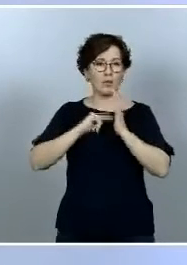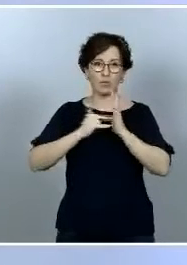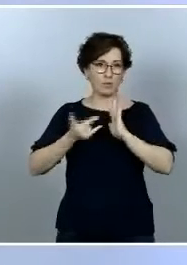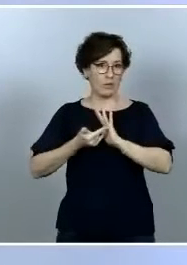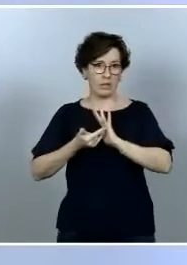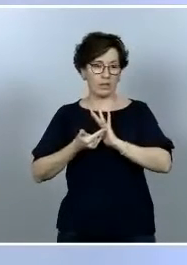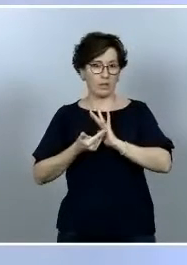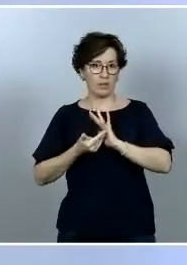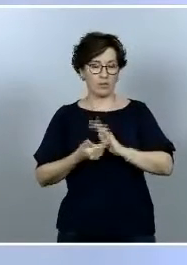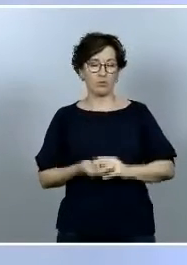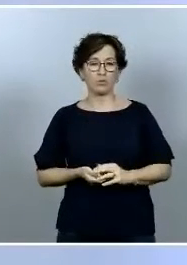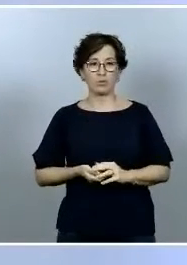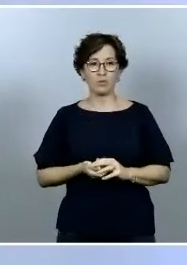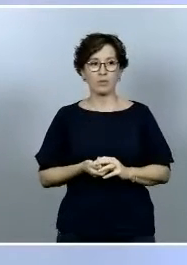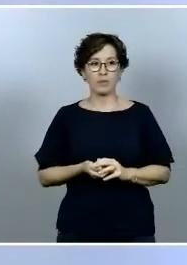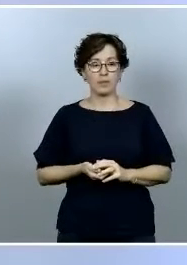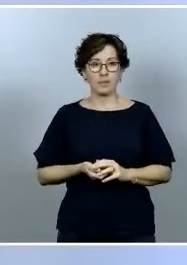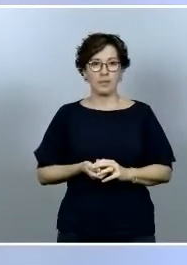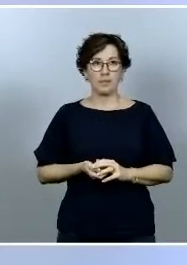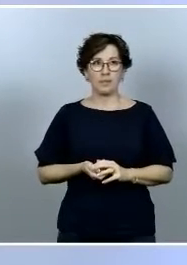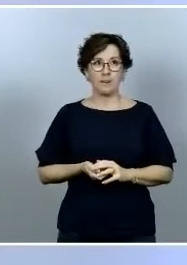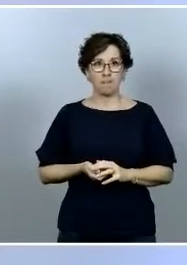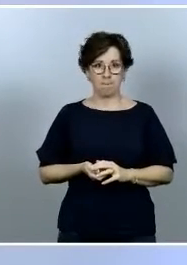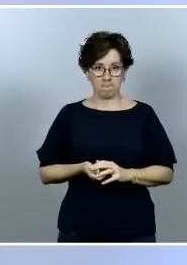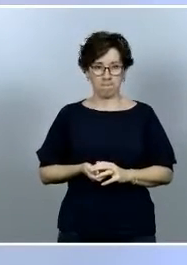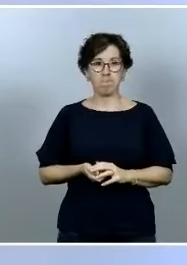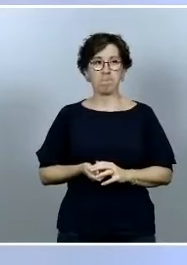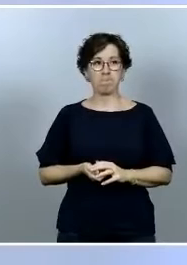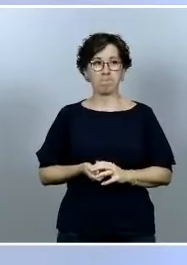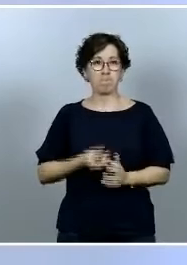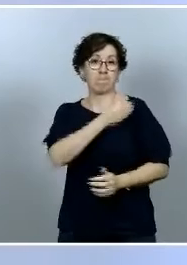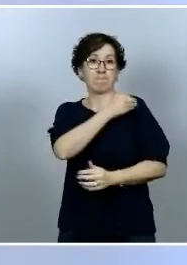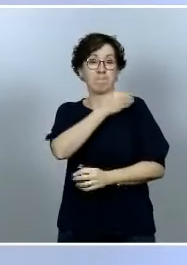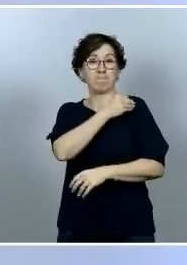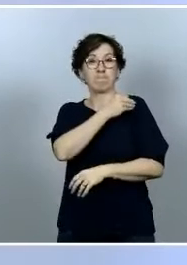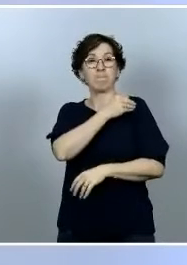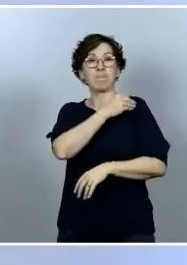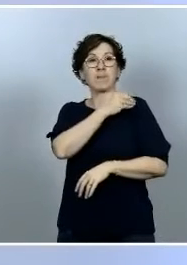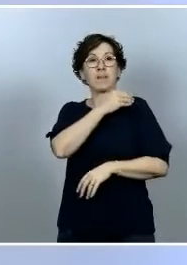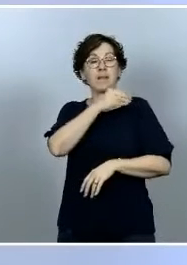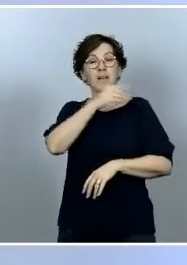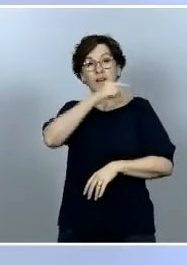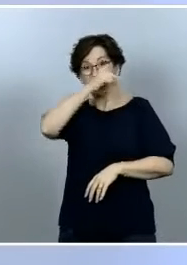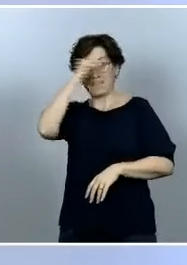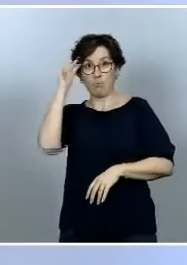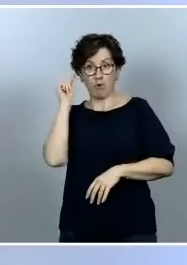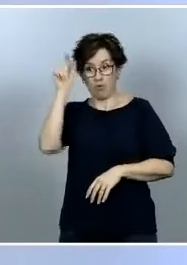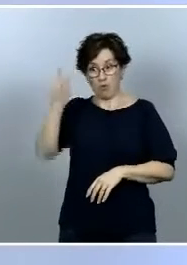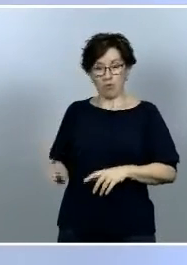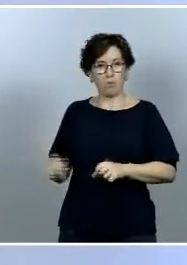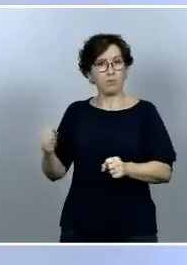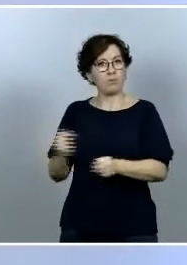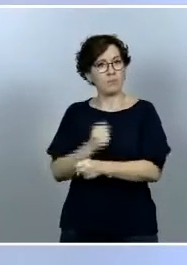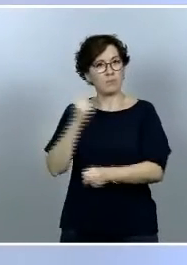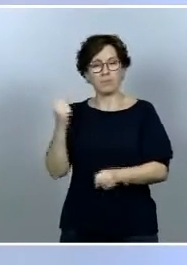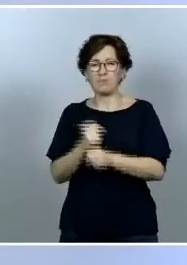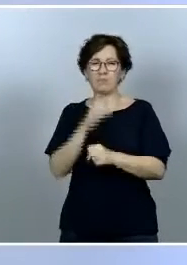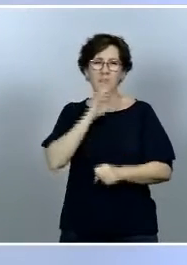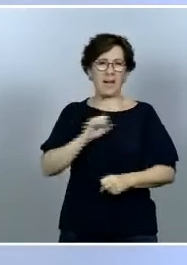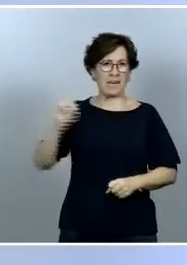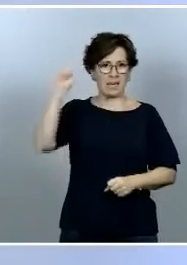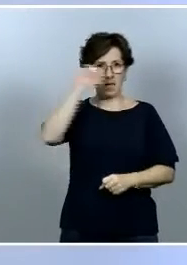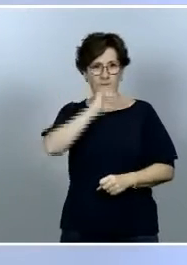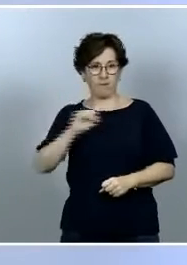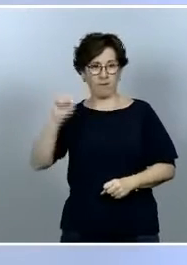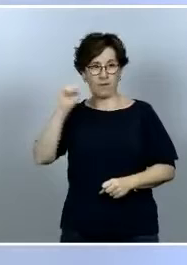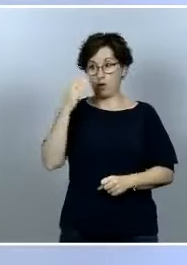sentido común respecto a lo que me ha comentado Fernando Simón Fernando Simón es una persona que ha hecho una labor magnífica el otro